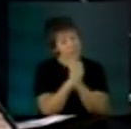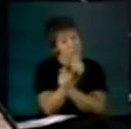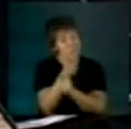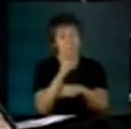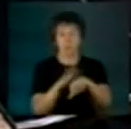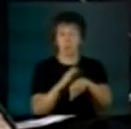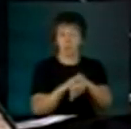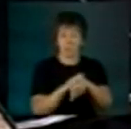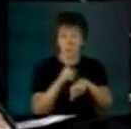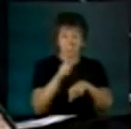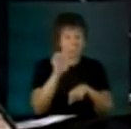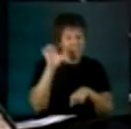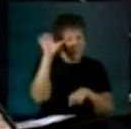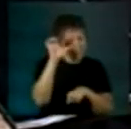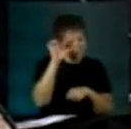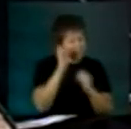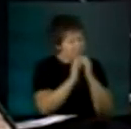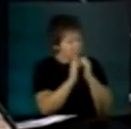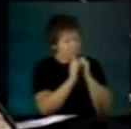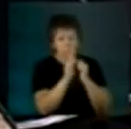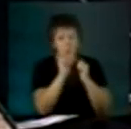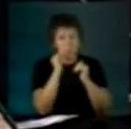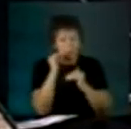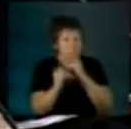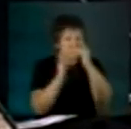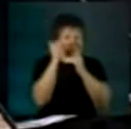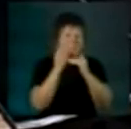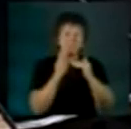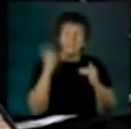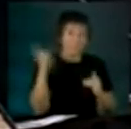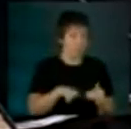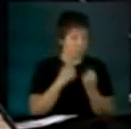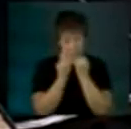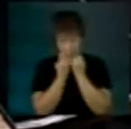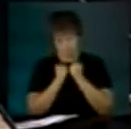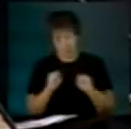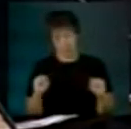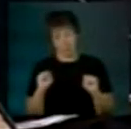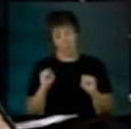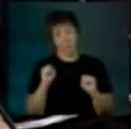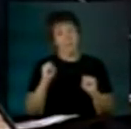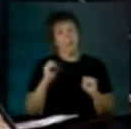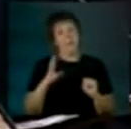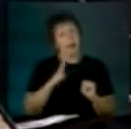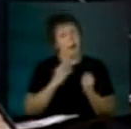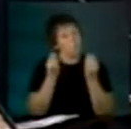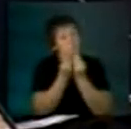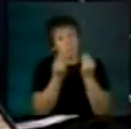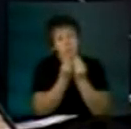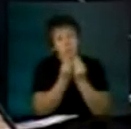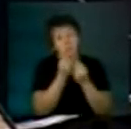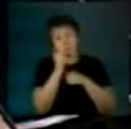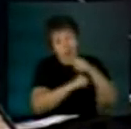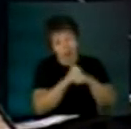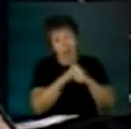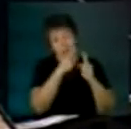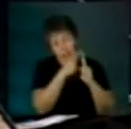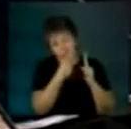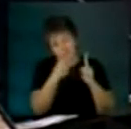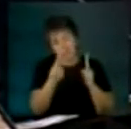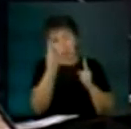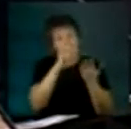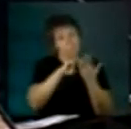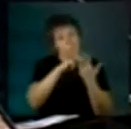En materia energética no se puede avanzar en zigzag porque pueden pasar décadas entre el momento en que un